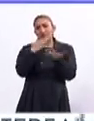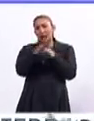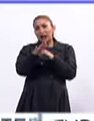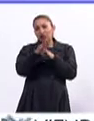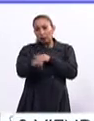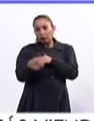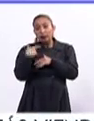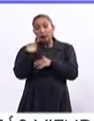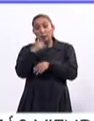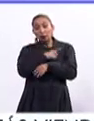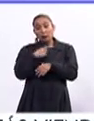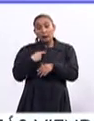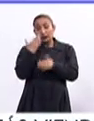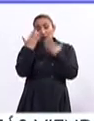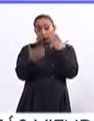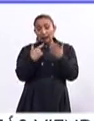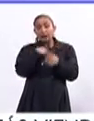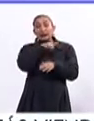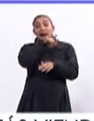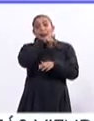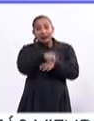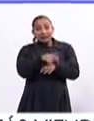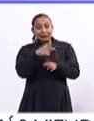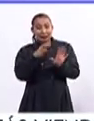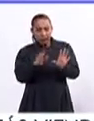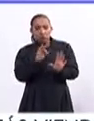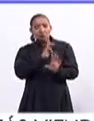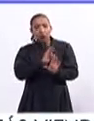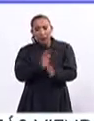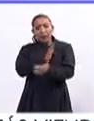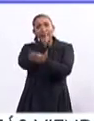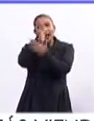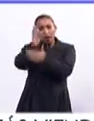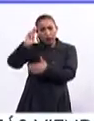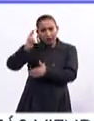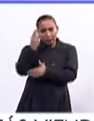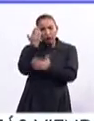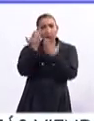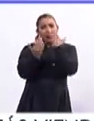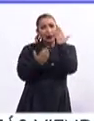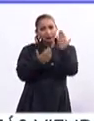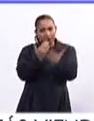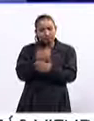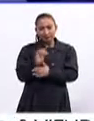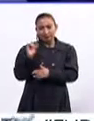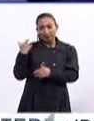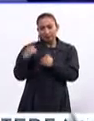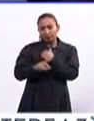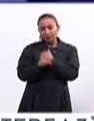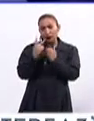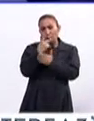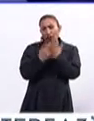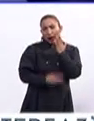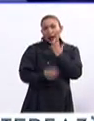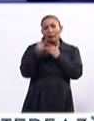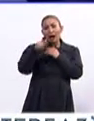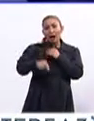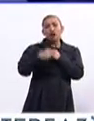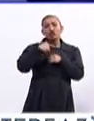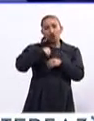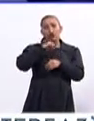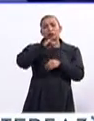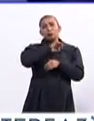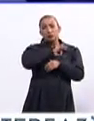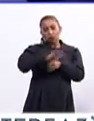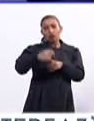Entonces, a partir de eso y luego educarlos, es decir, sí pueden ir a la universidad. Y tuvimos un programa que nosotros le llamamos Yo Sí Puedo,